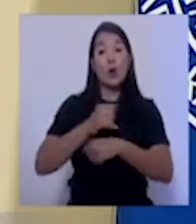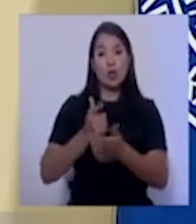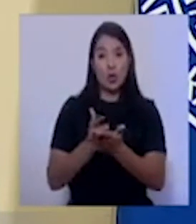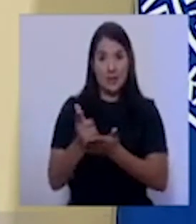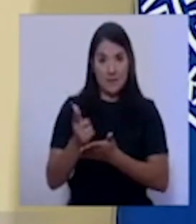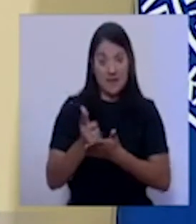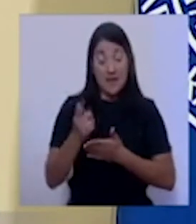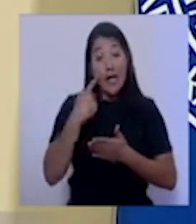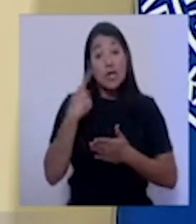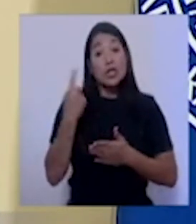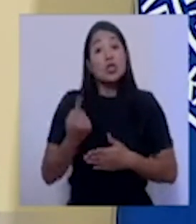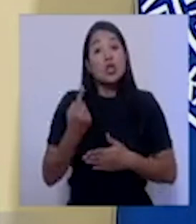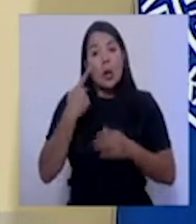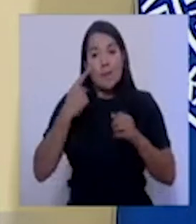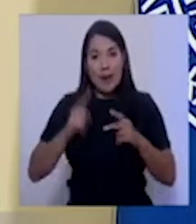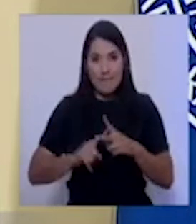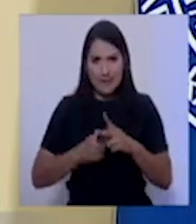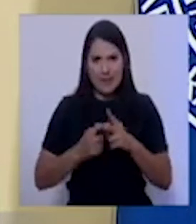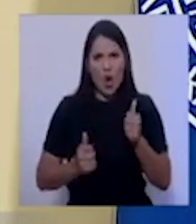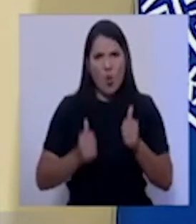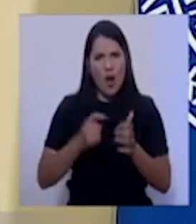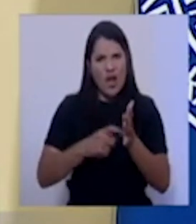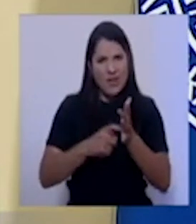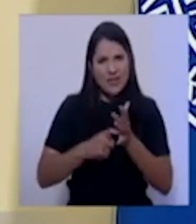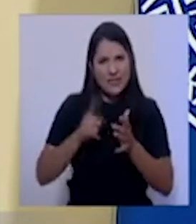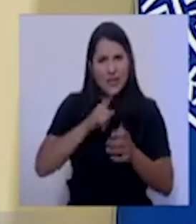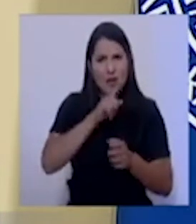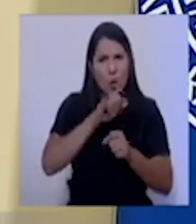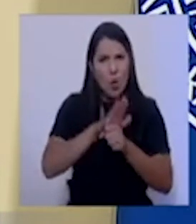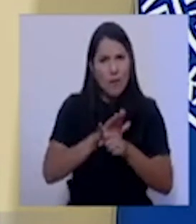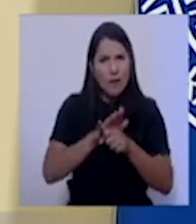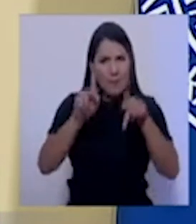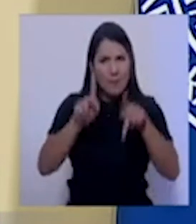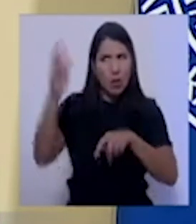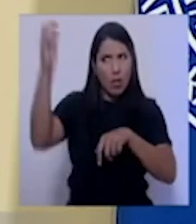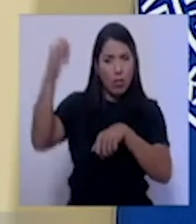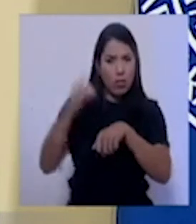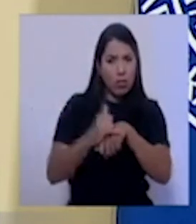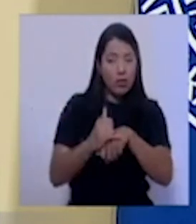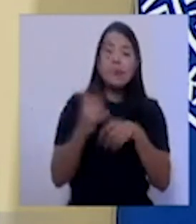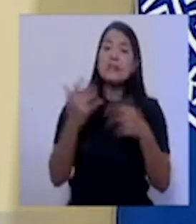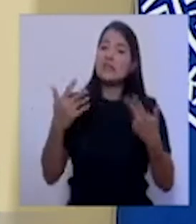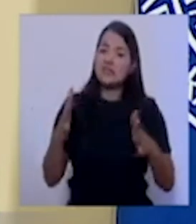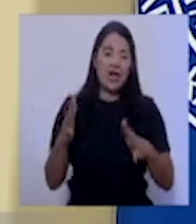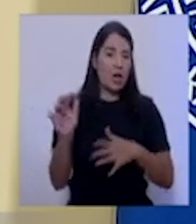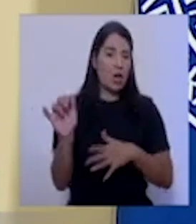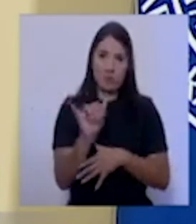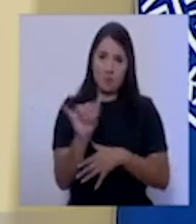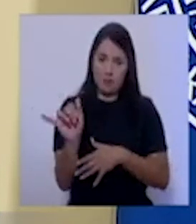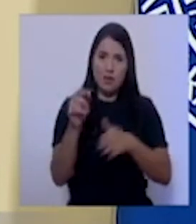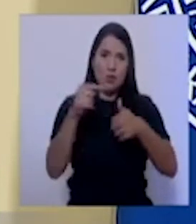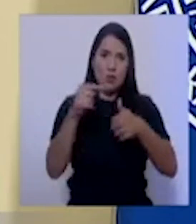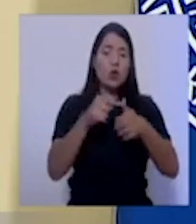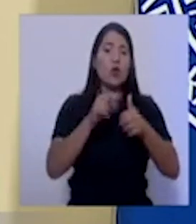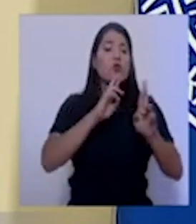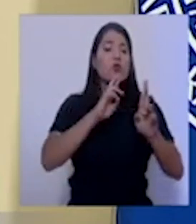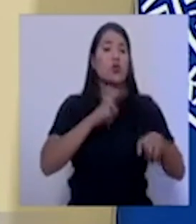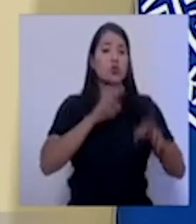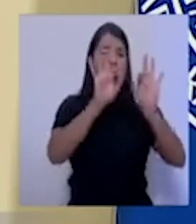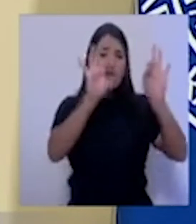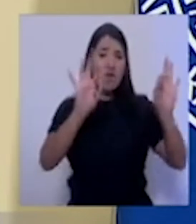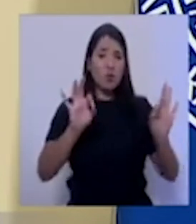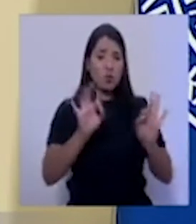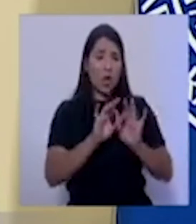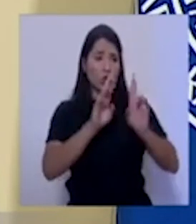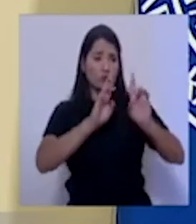que aplicarían para los visitantes son los mismos que ya hemos publicado, completar el formulario digital epidemiológico llamado el pase de